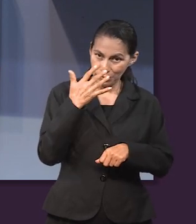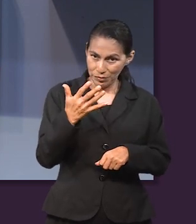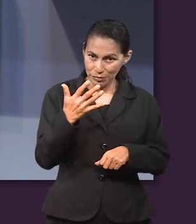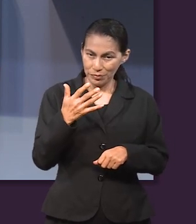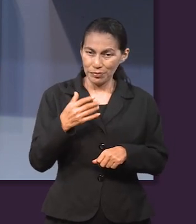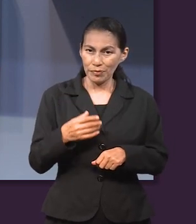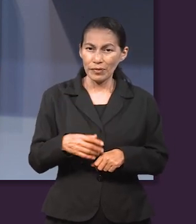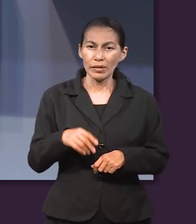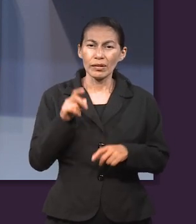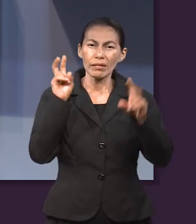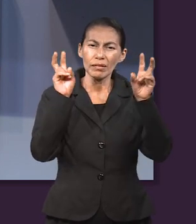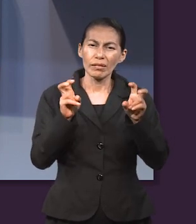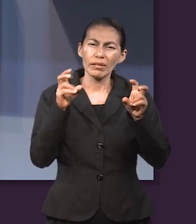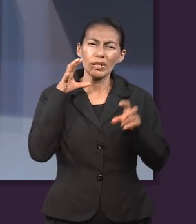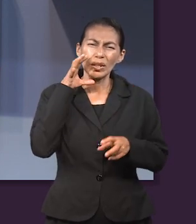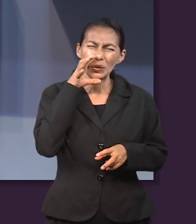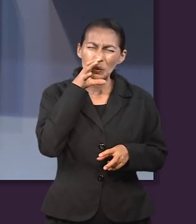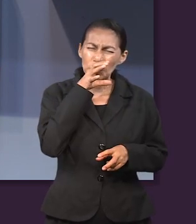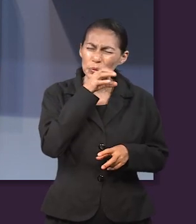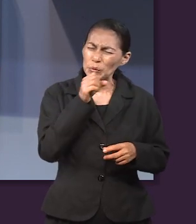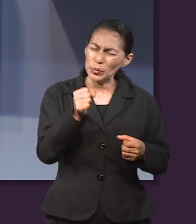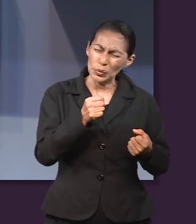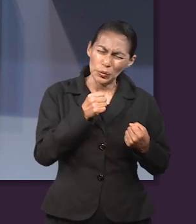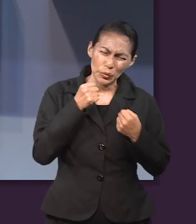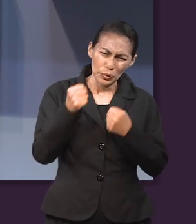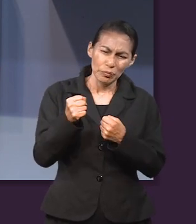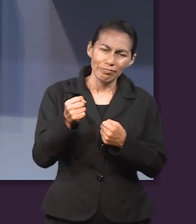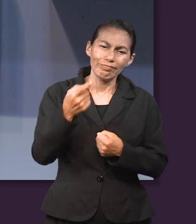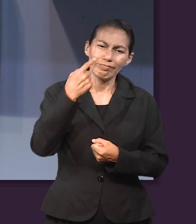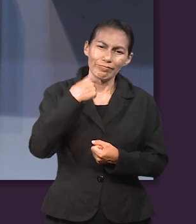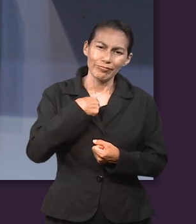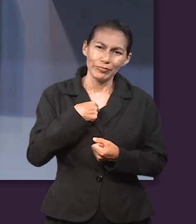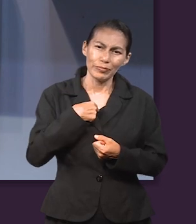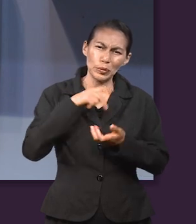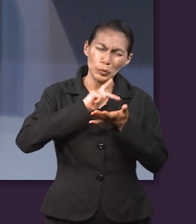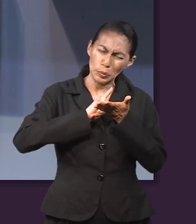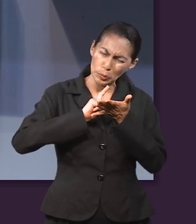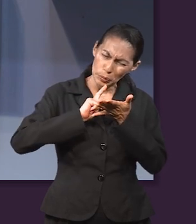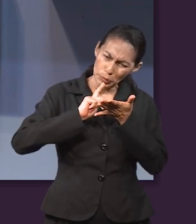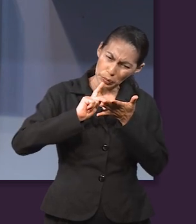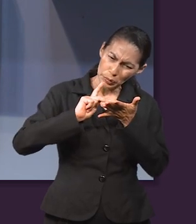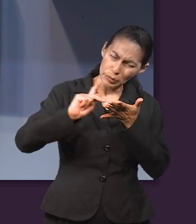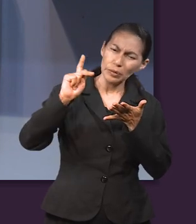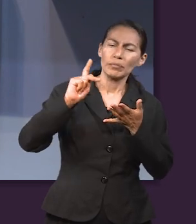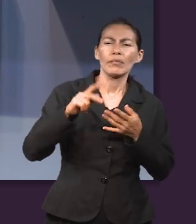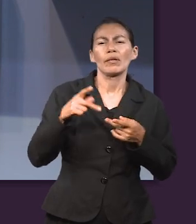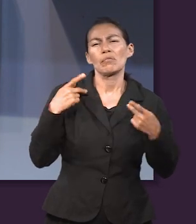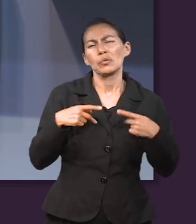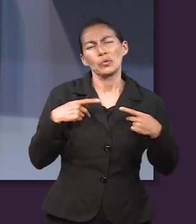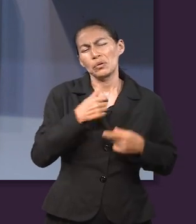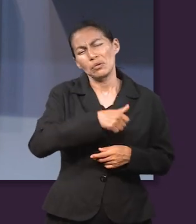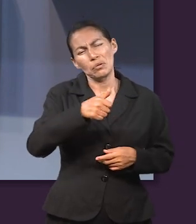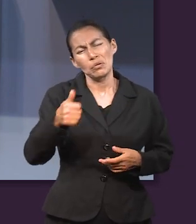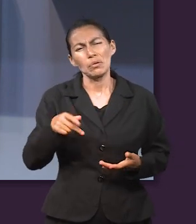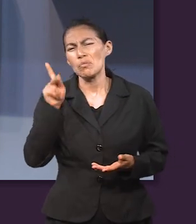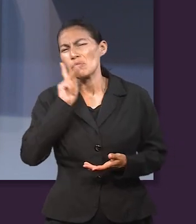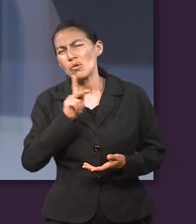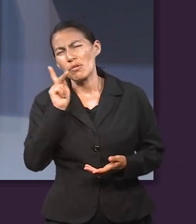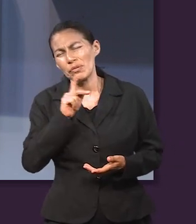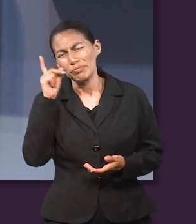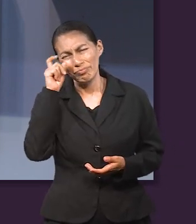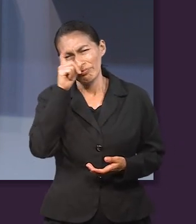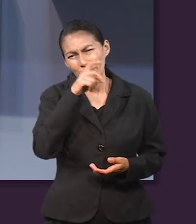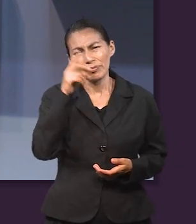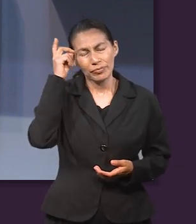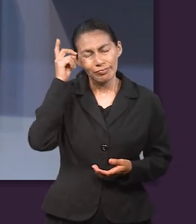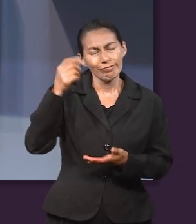que hace referencia a calor extremo como parte del proceso de refinamiento de las personas en las pruebas de la vida.